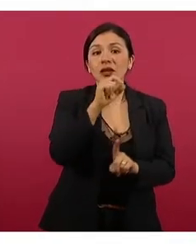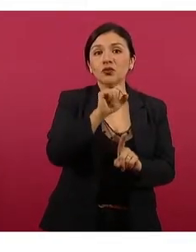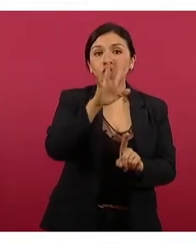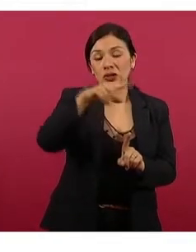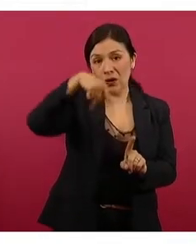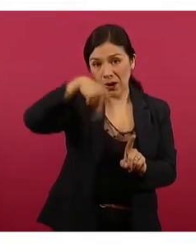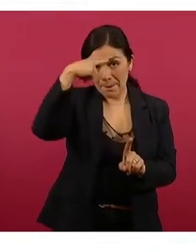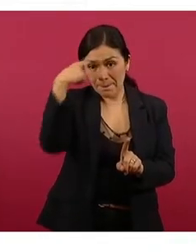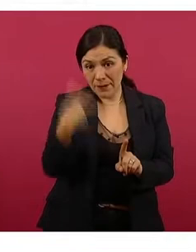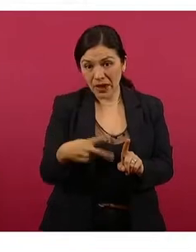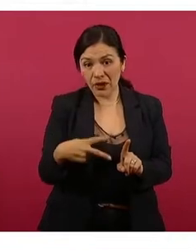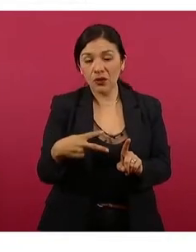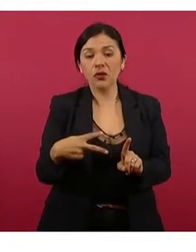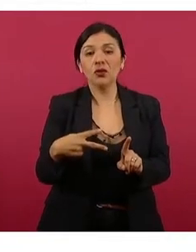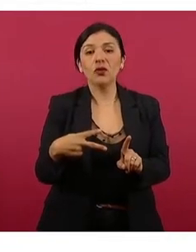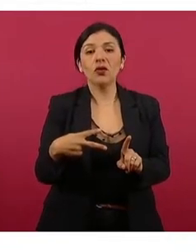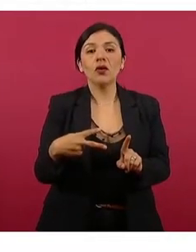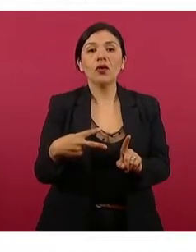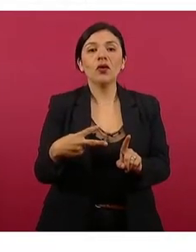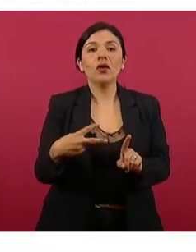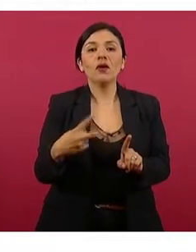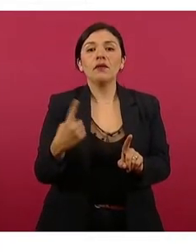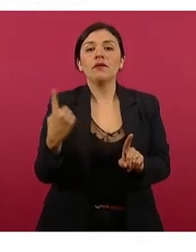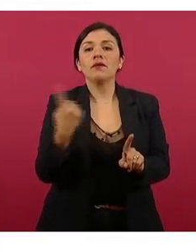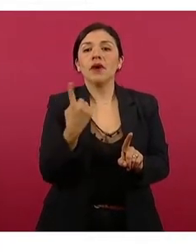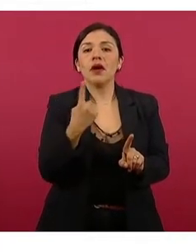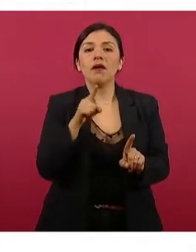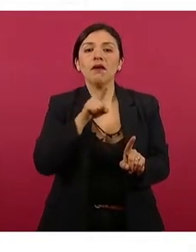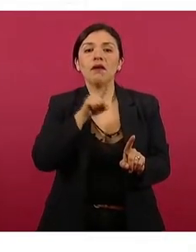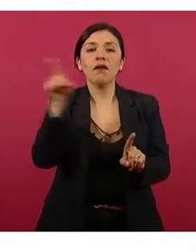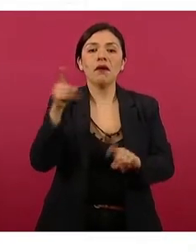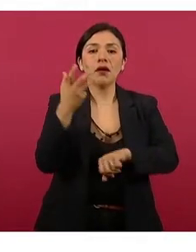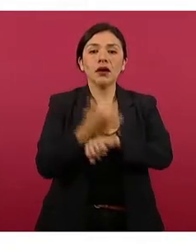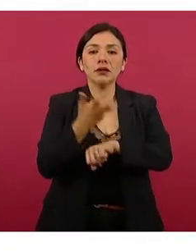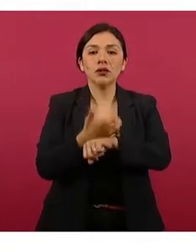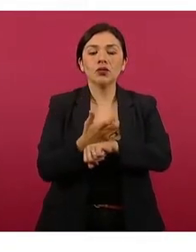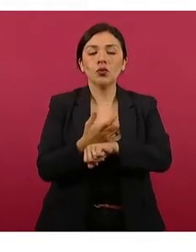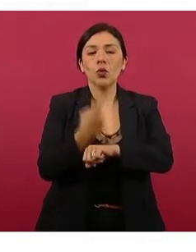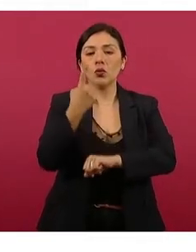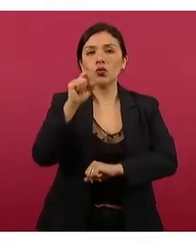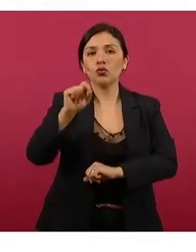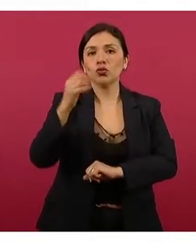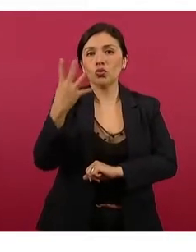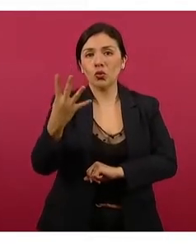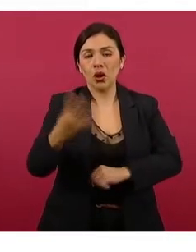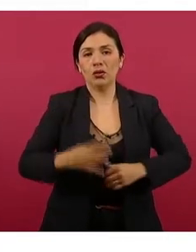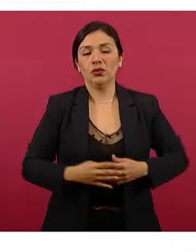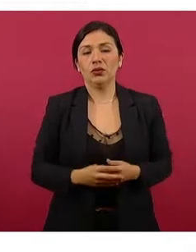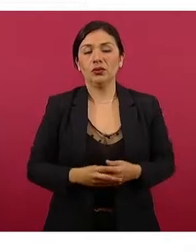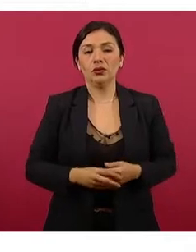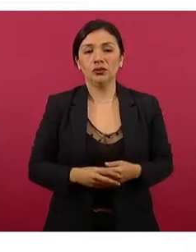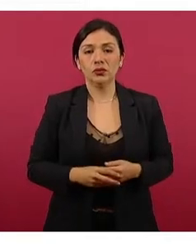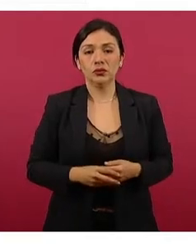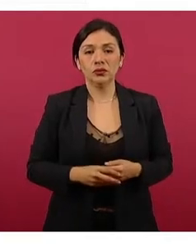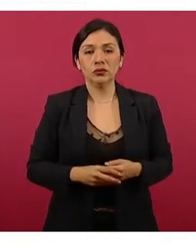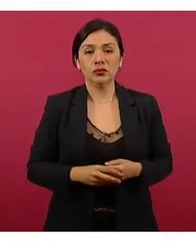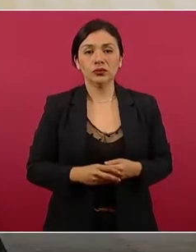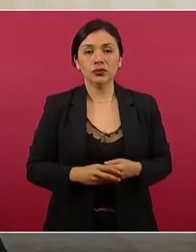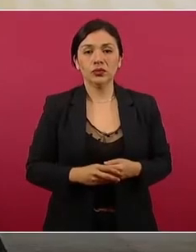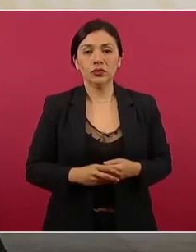y Estados Unidos, 1.4.